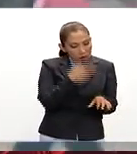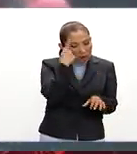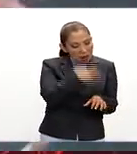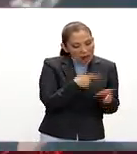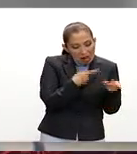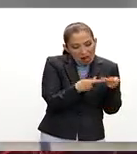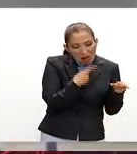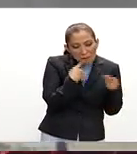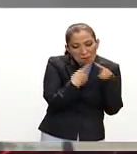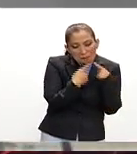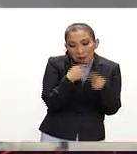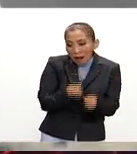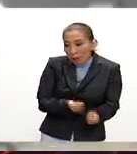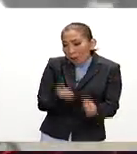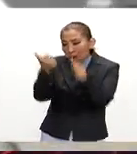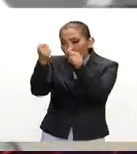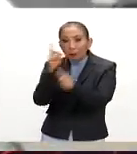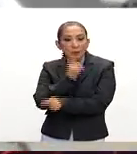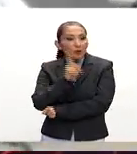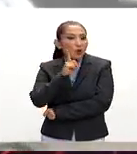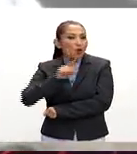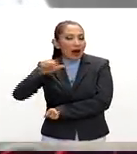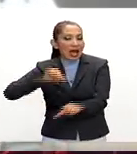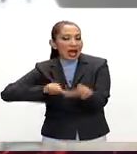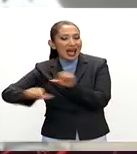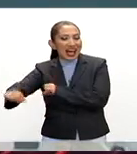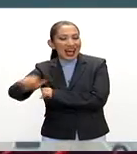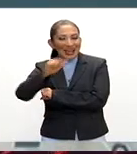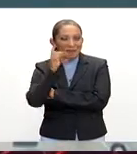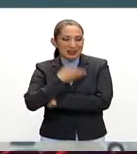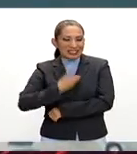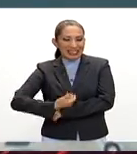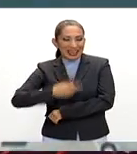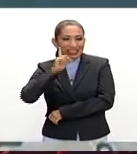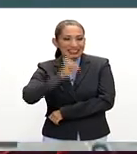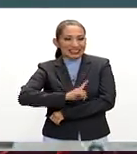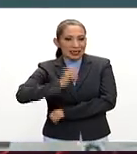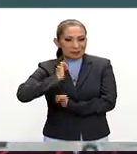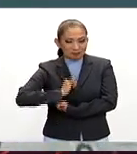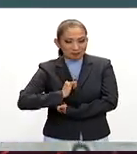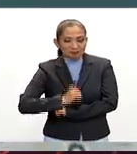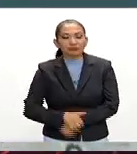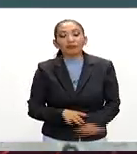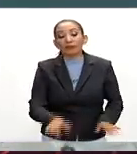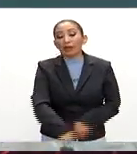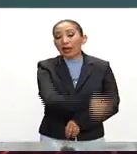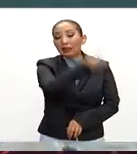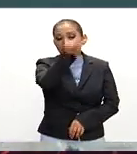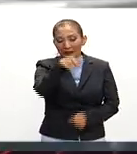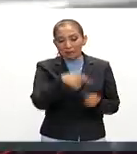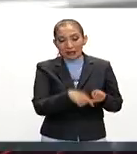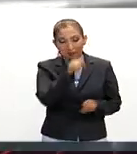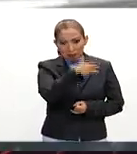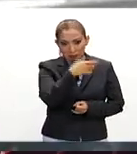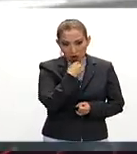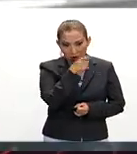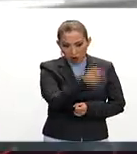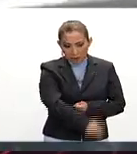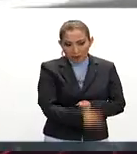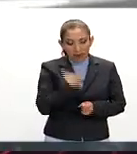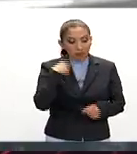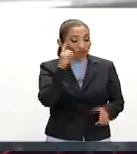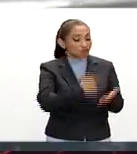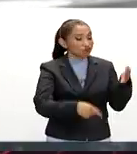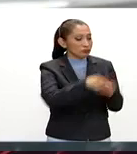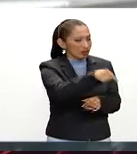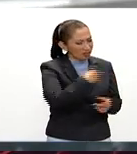a quitar del poder a destituir a Rousseff cuando presidía el Congreso. Después, él mismo fue retirado del cargo